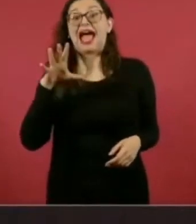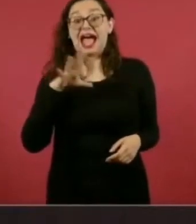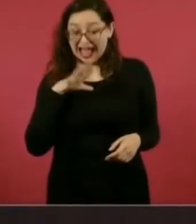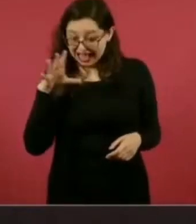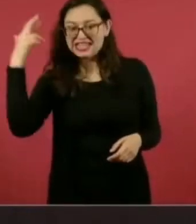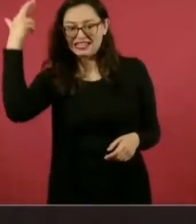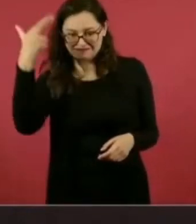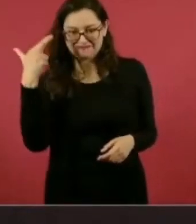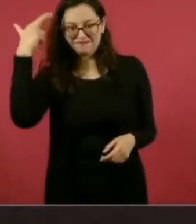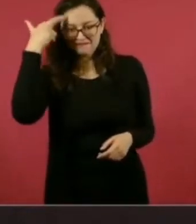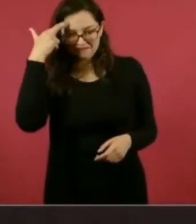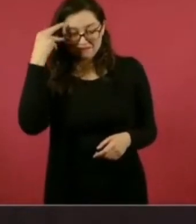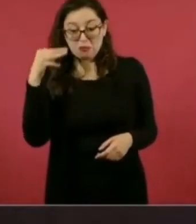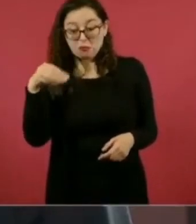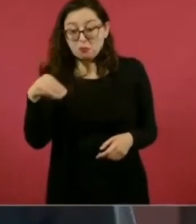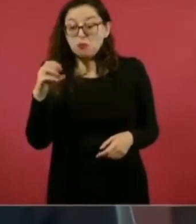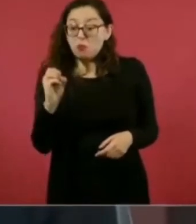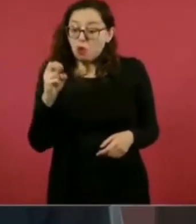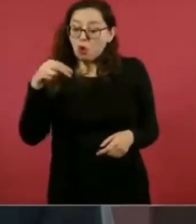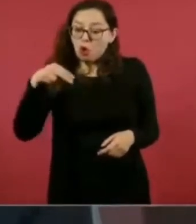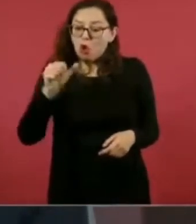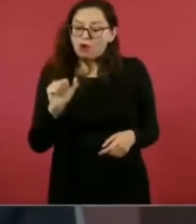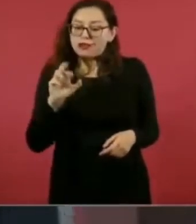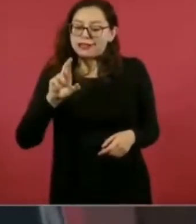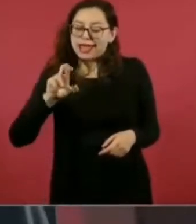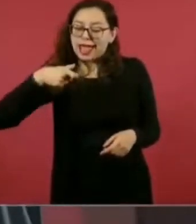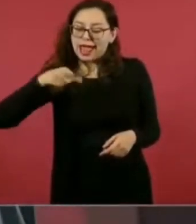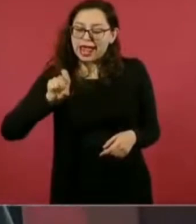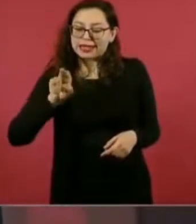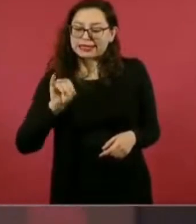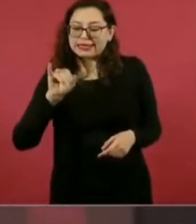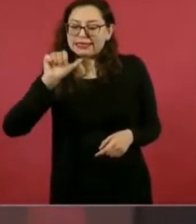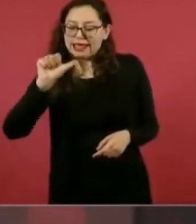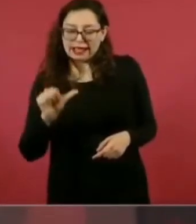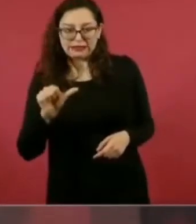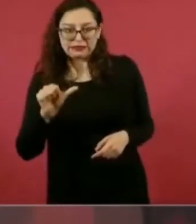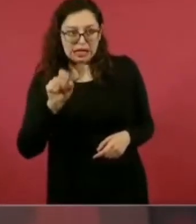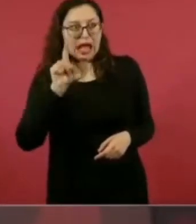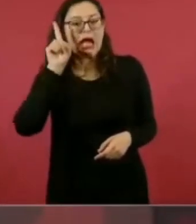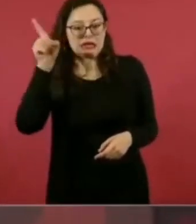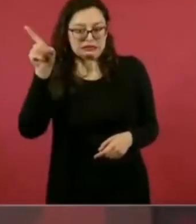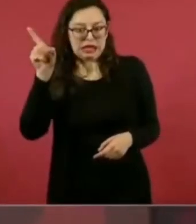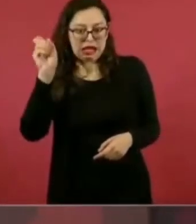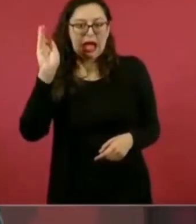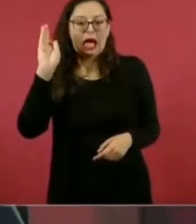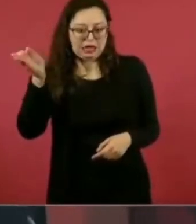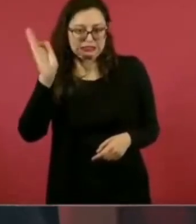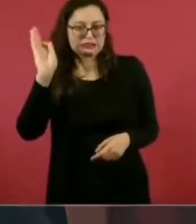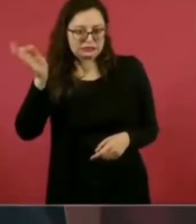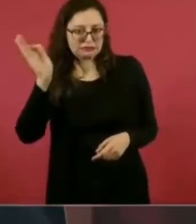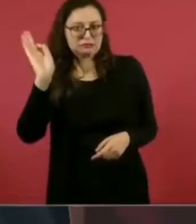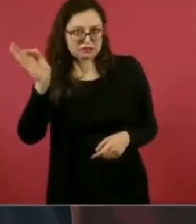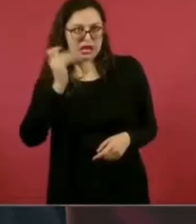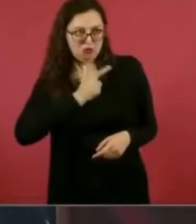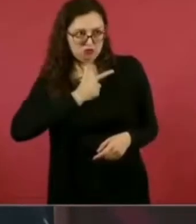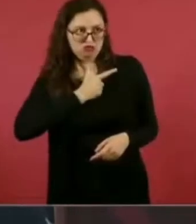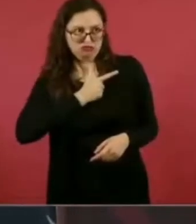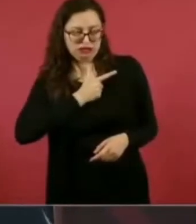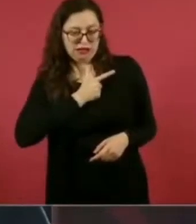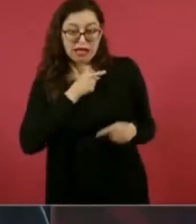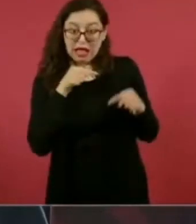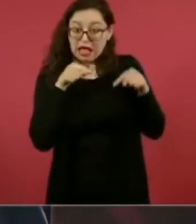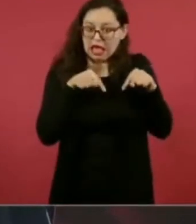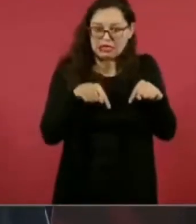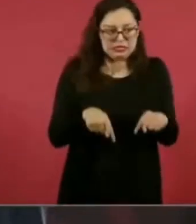que le otorgan la nacionalidad y de acuerdo a la revista, no sé si